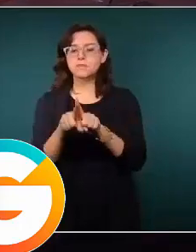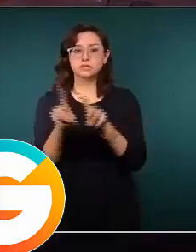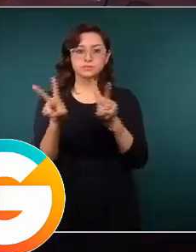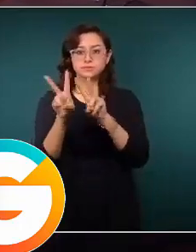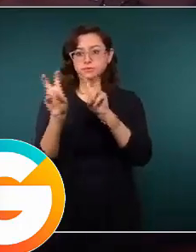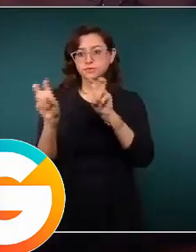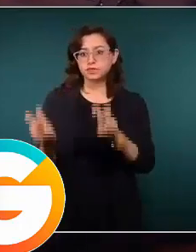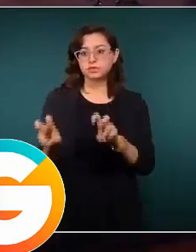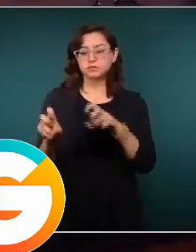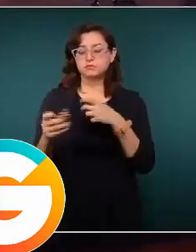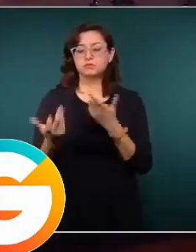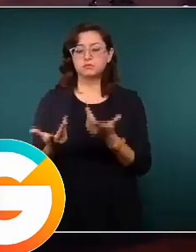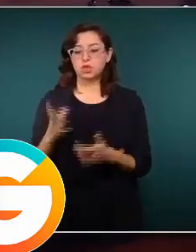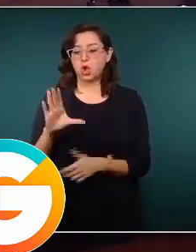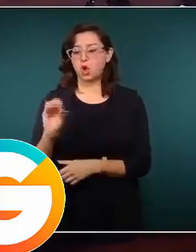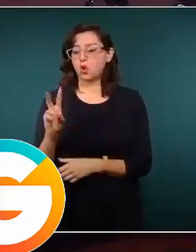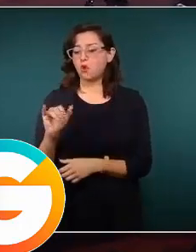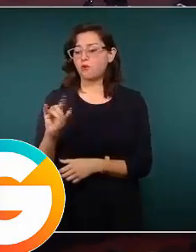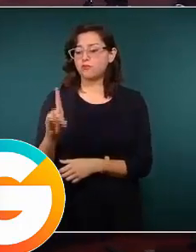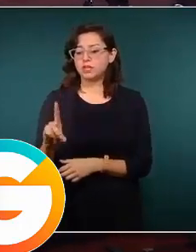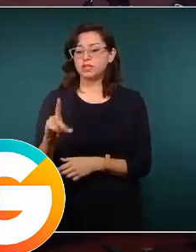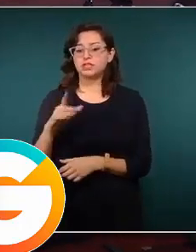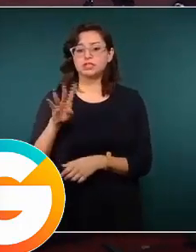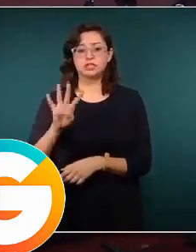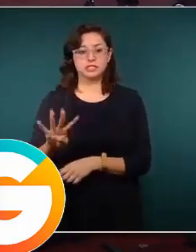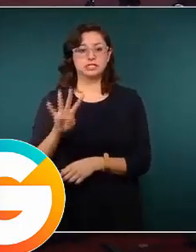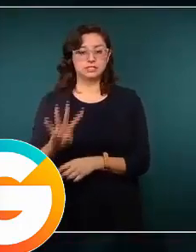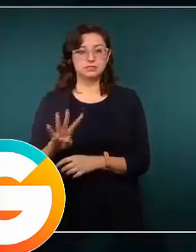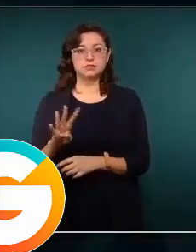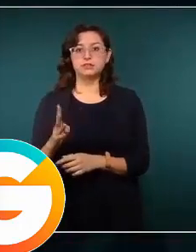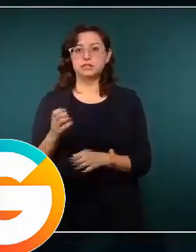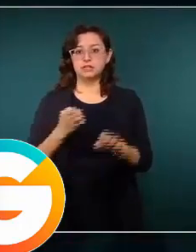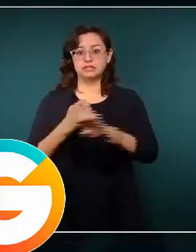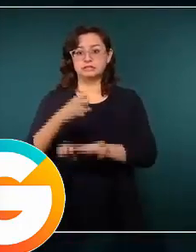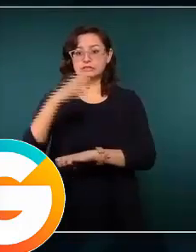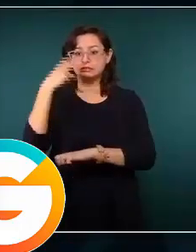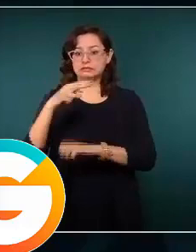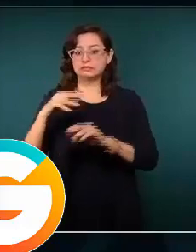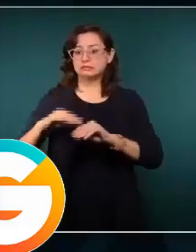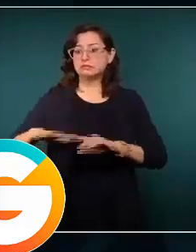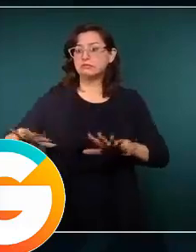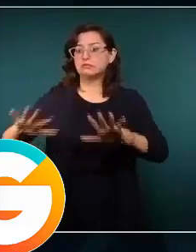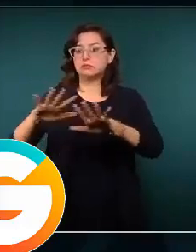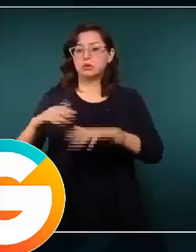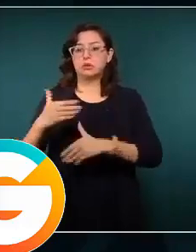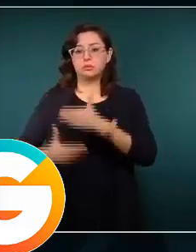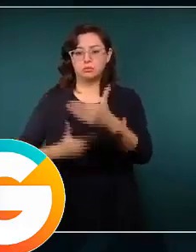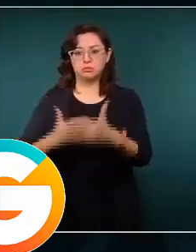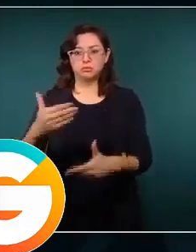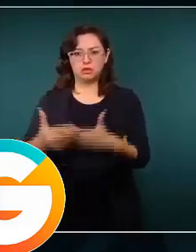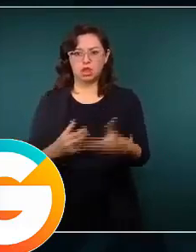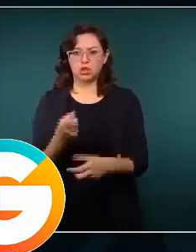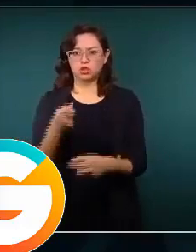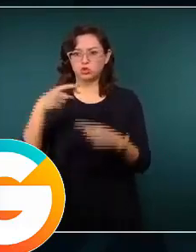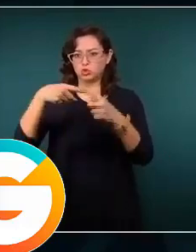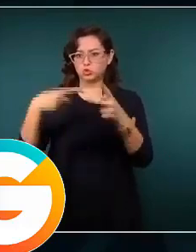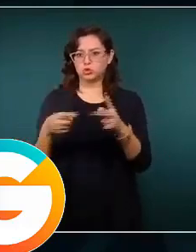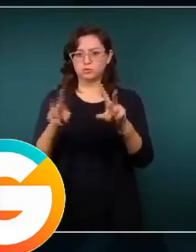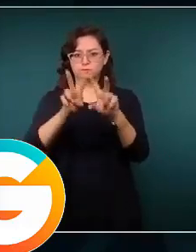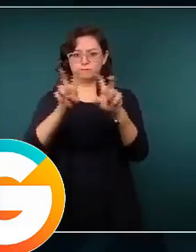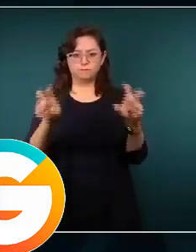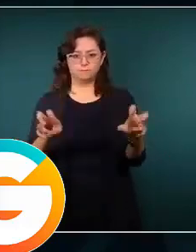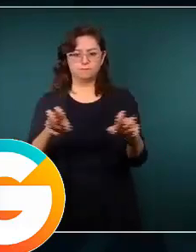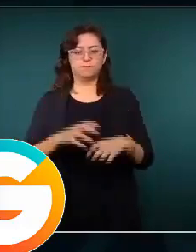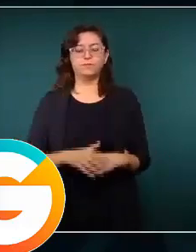de los avances del COVID-19 en el Estado de México. Si me permite,